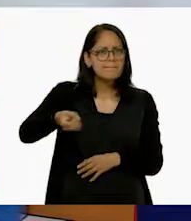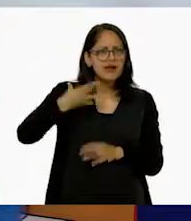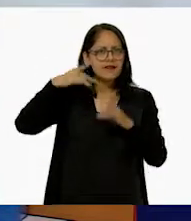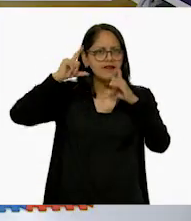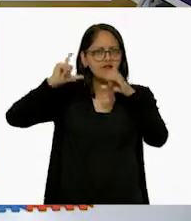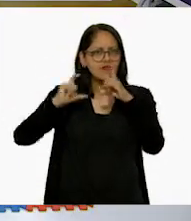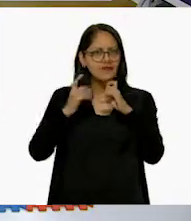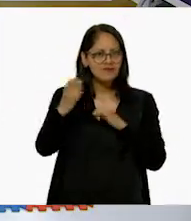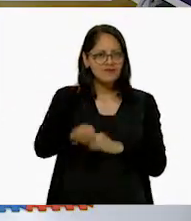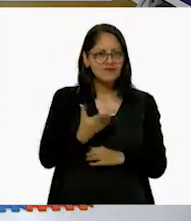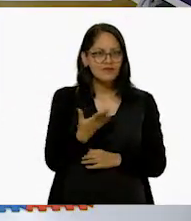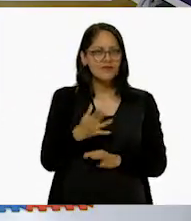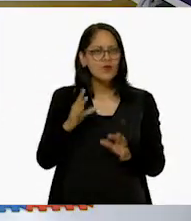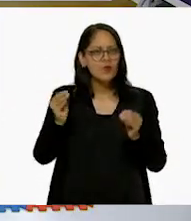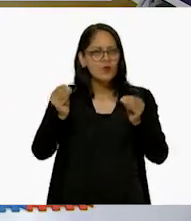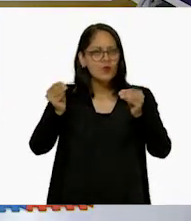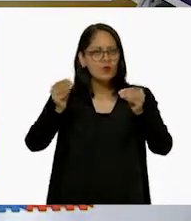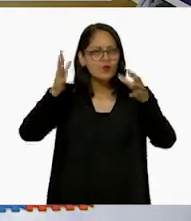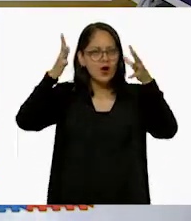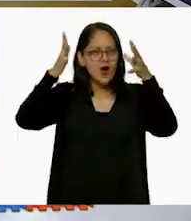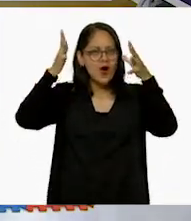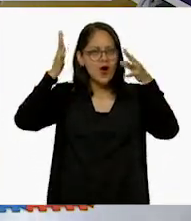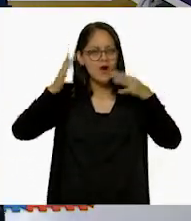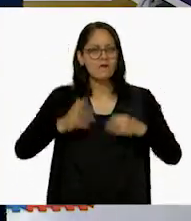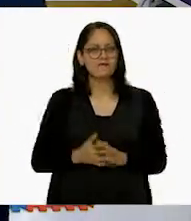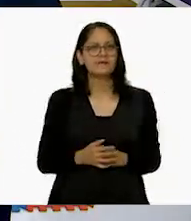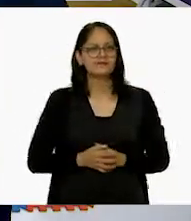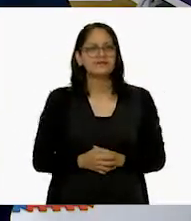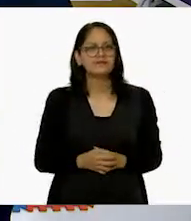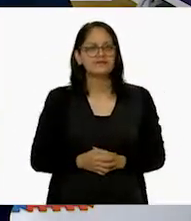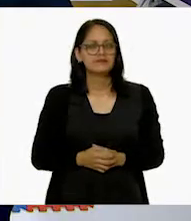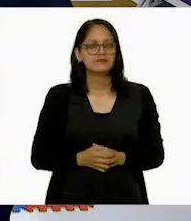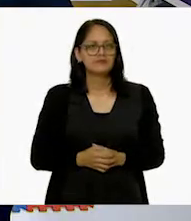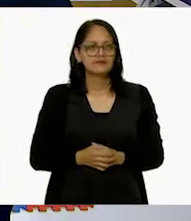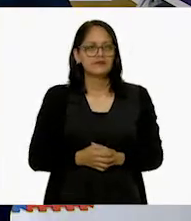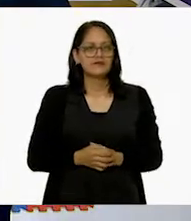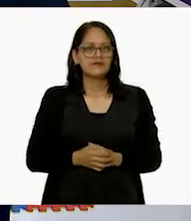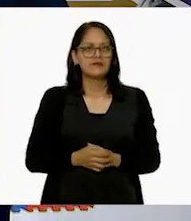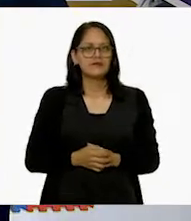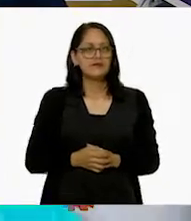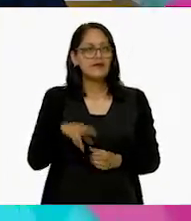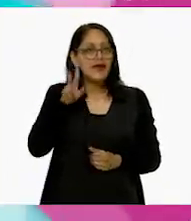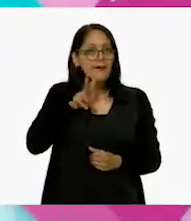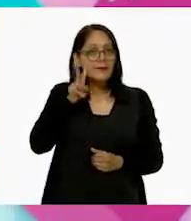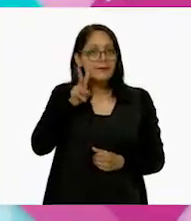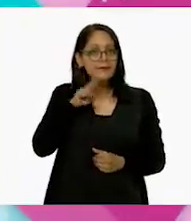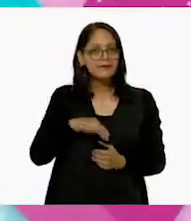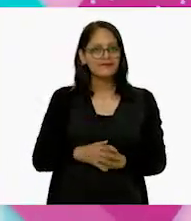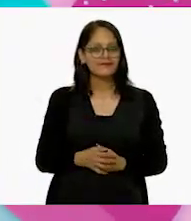Muy bien. Entonces, ¡magia! A ver. ¡Magia! Vamos a ver.